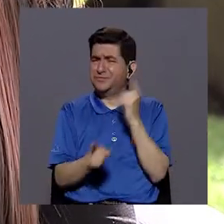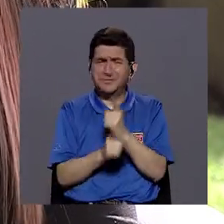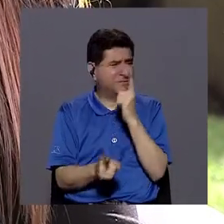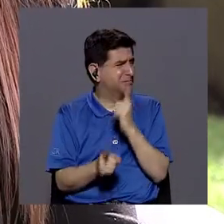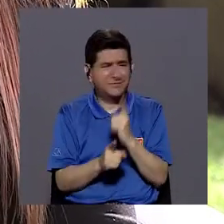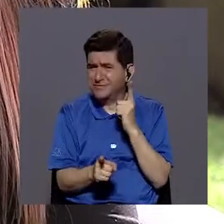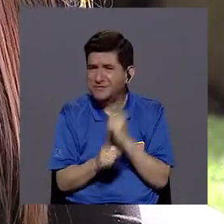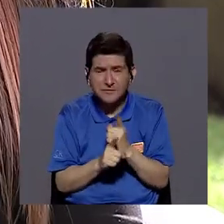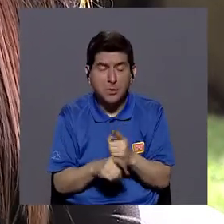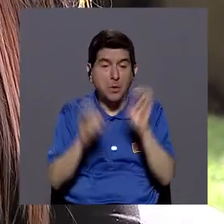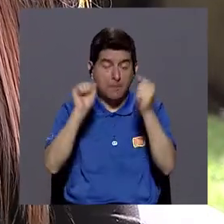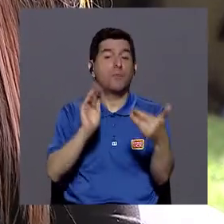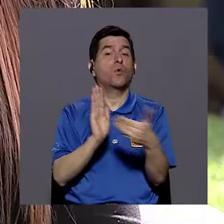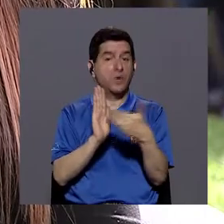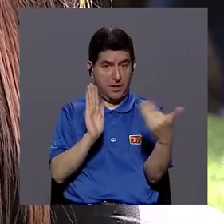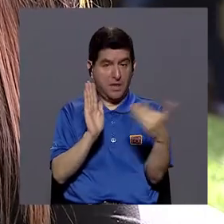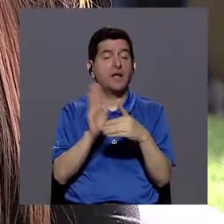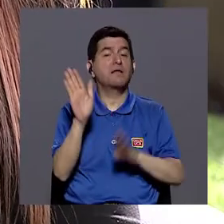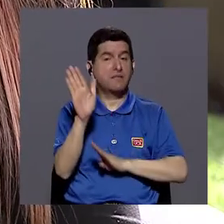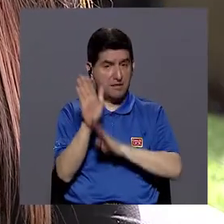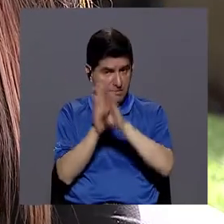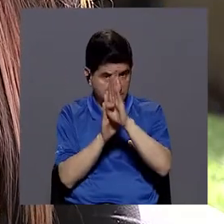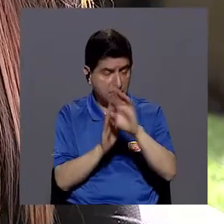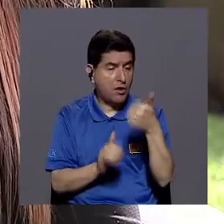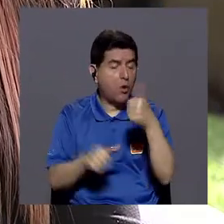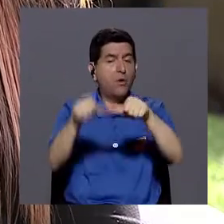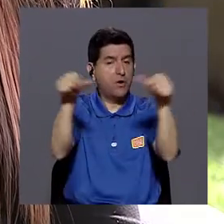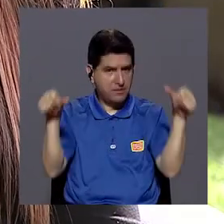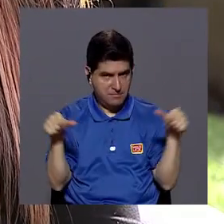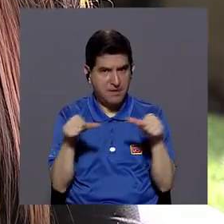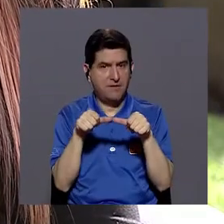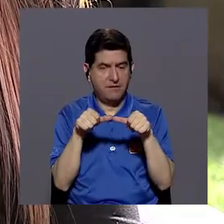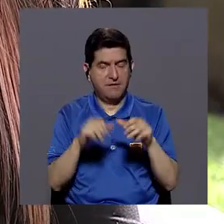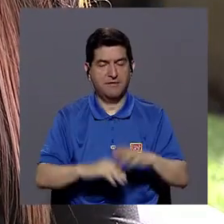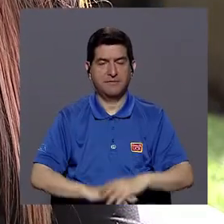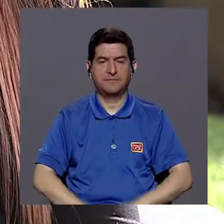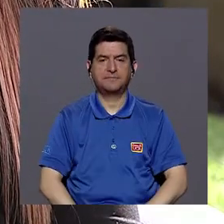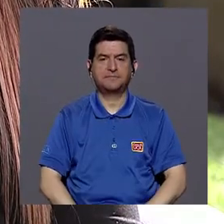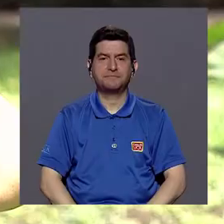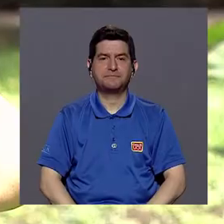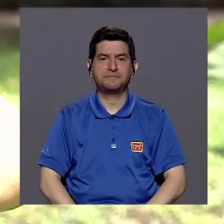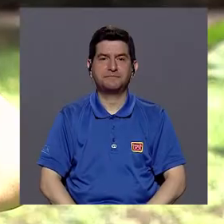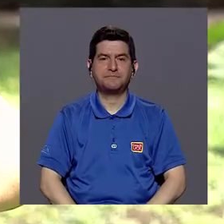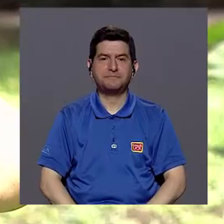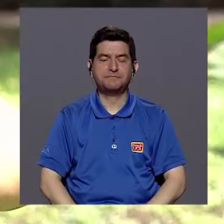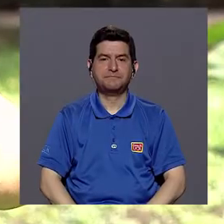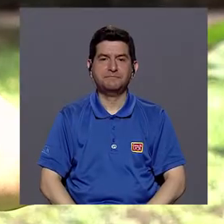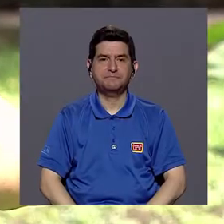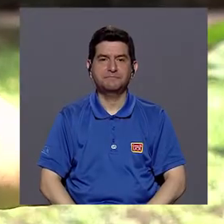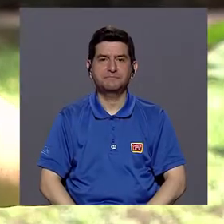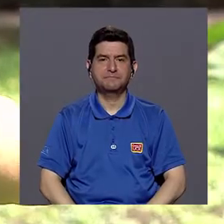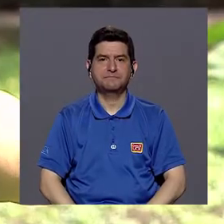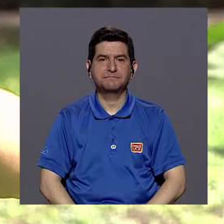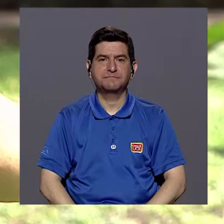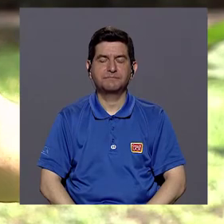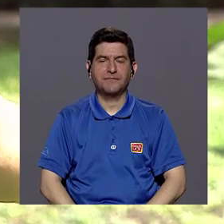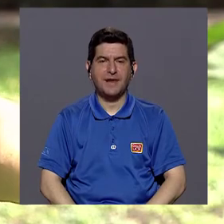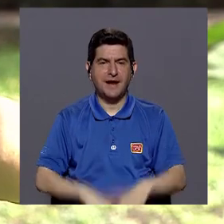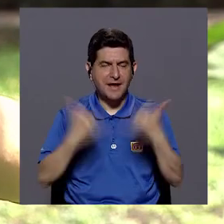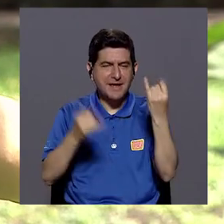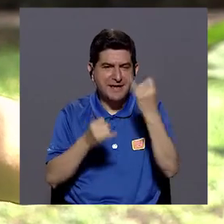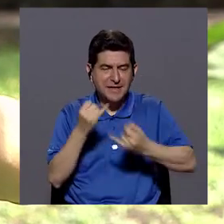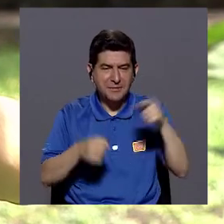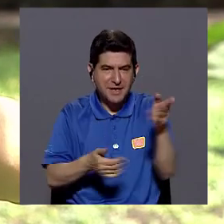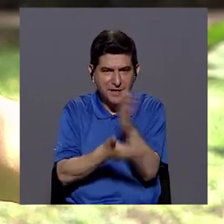no adecuados, puede afectar el desarrollo de otras áreas. Y, a ver, ya para